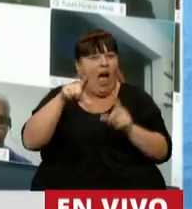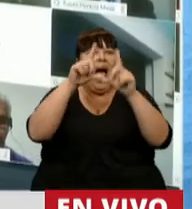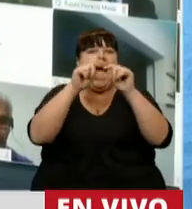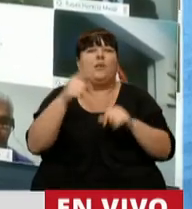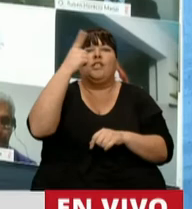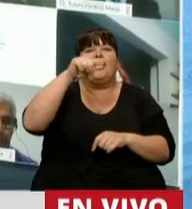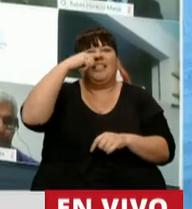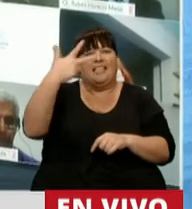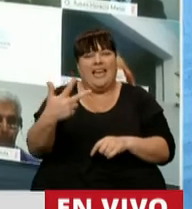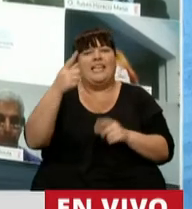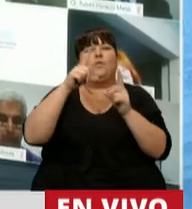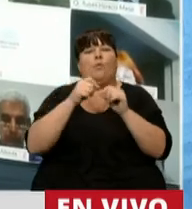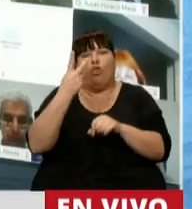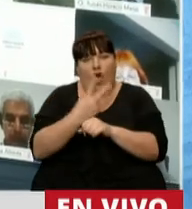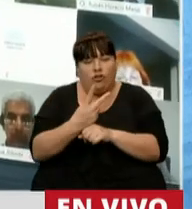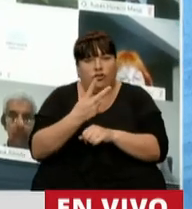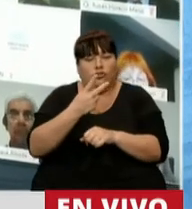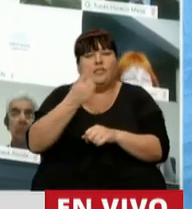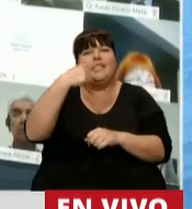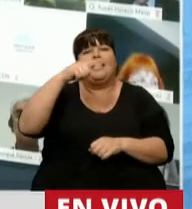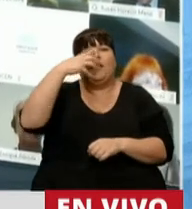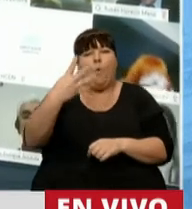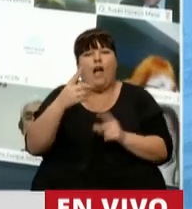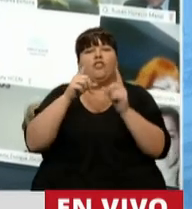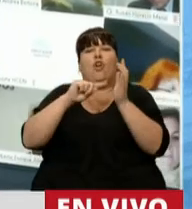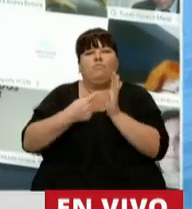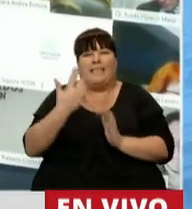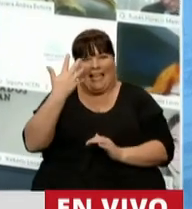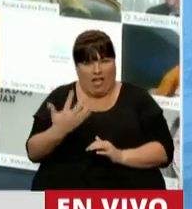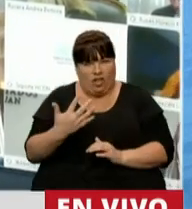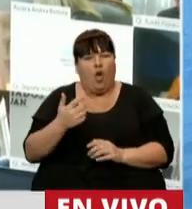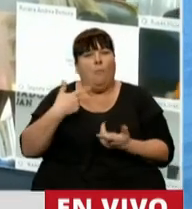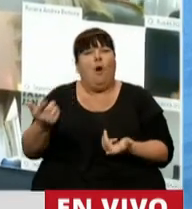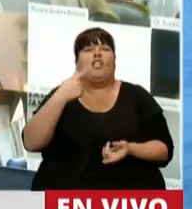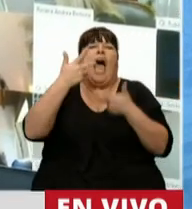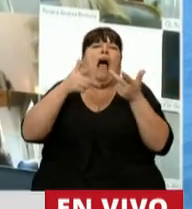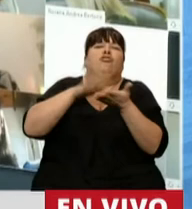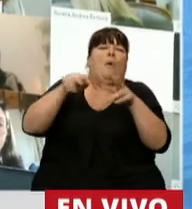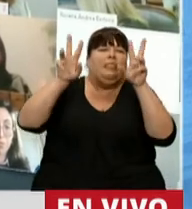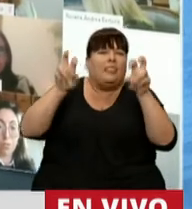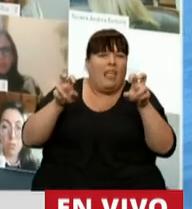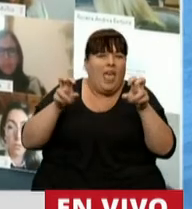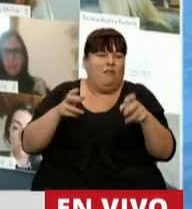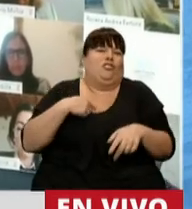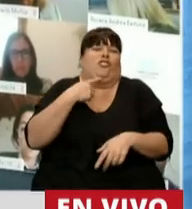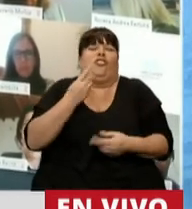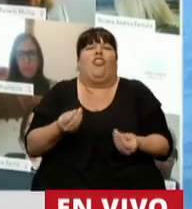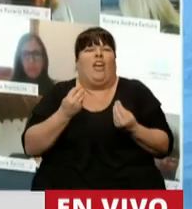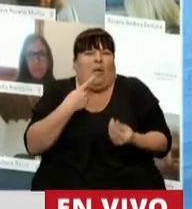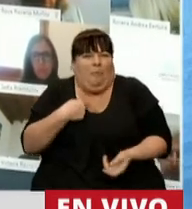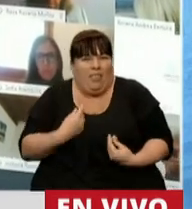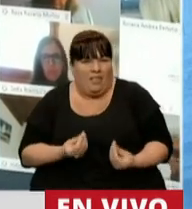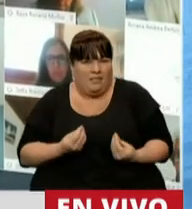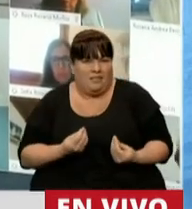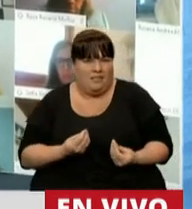artículos 173, inciso segundo, y 174, inciso quinto. Por eso cuando me vienen a mí a hablar de esto, yo digo, ¿de qué me